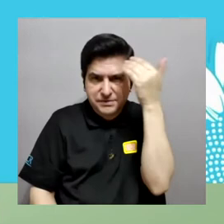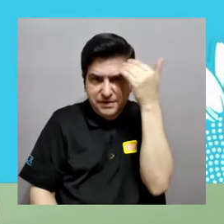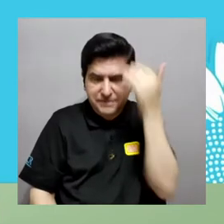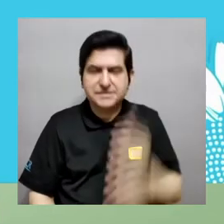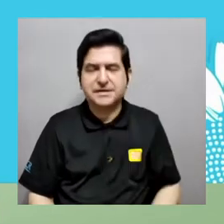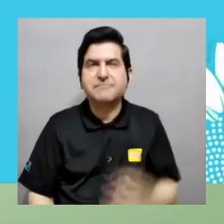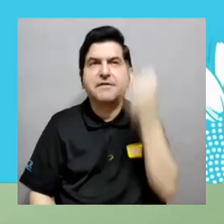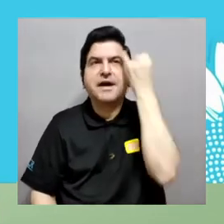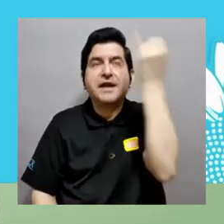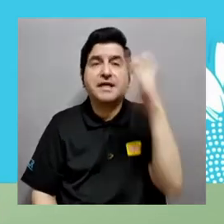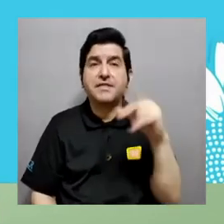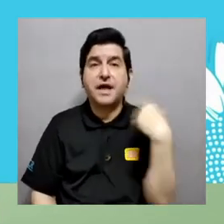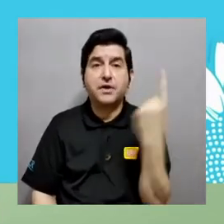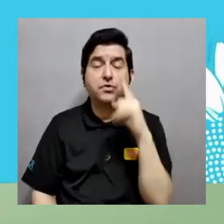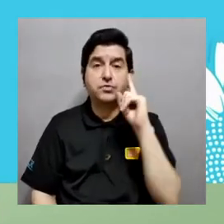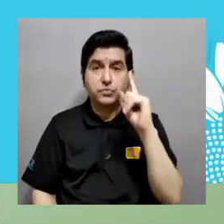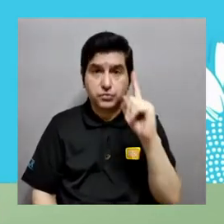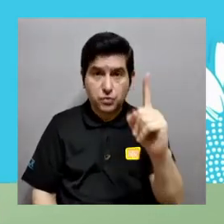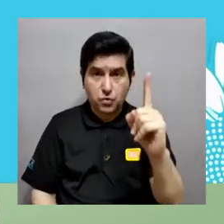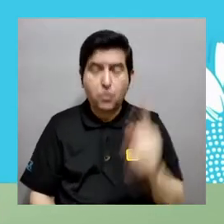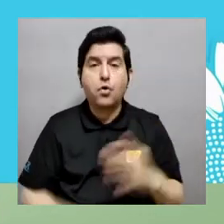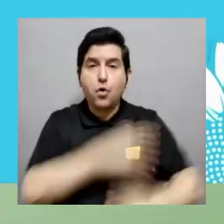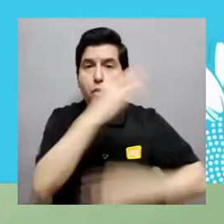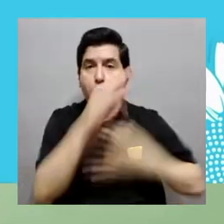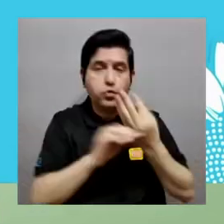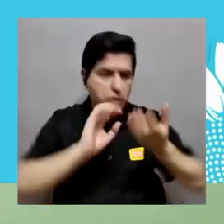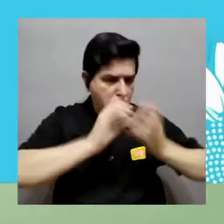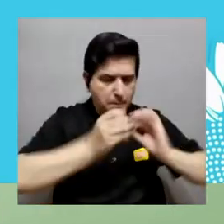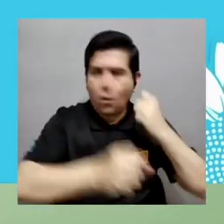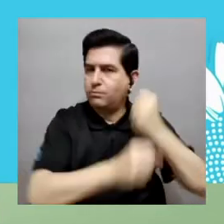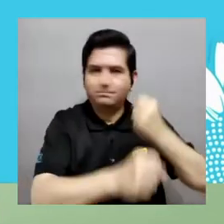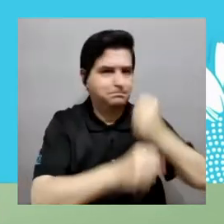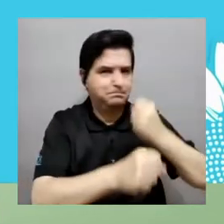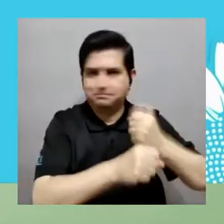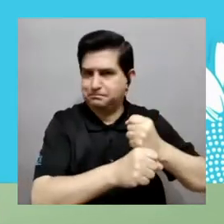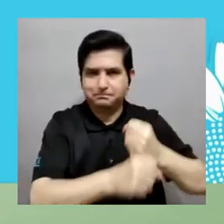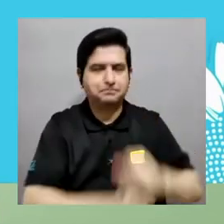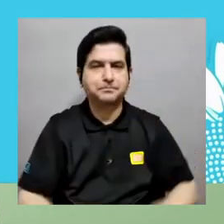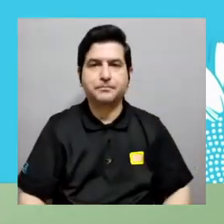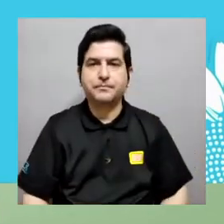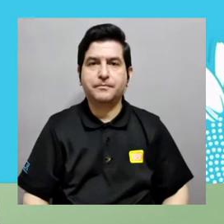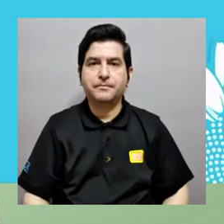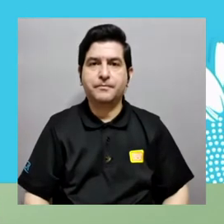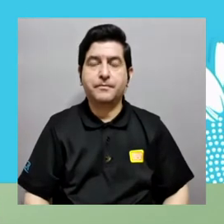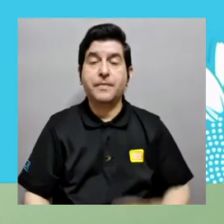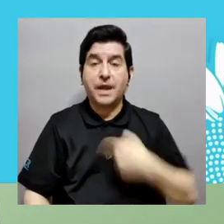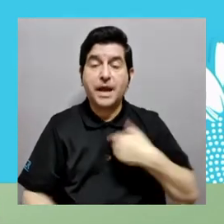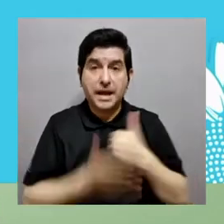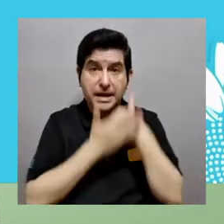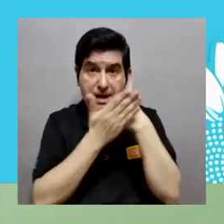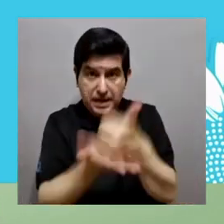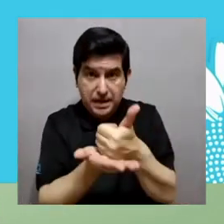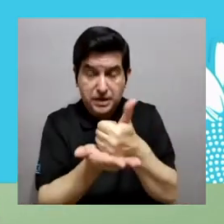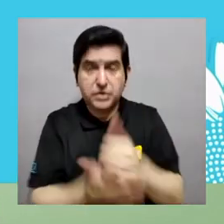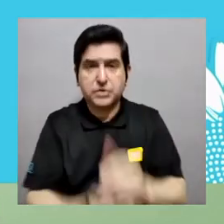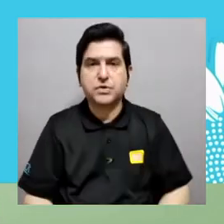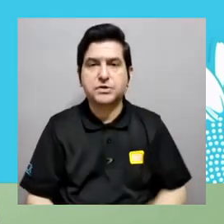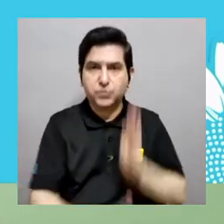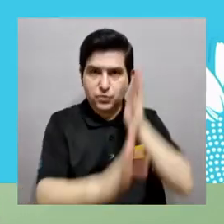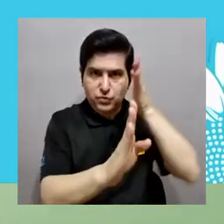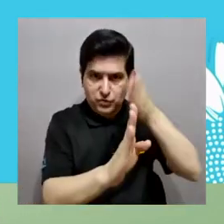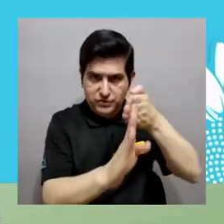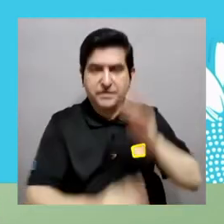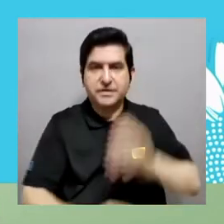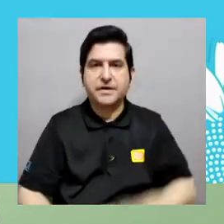más o menos instalado para darles un poco que la pincelada no es solo de un solo tipo de cálculos que trabajamos,